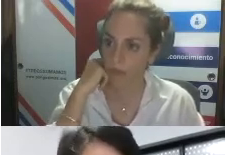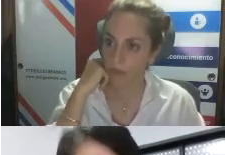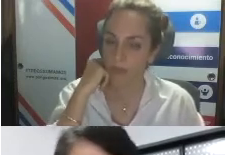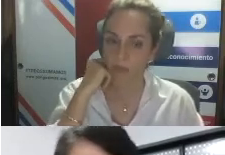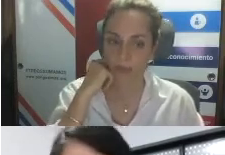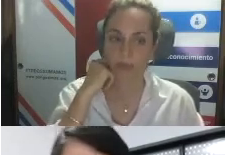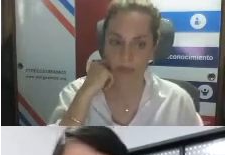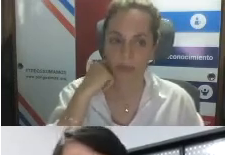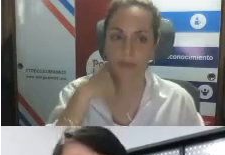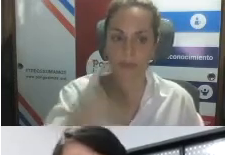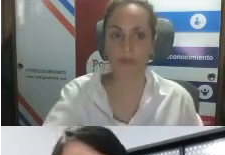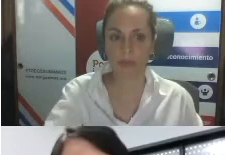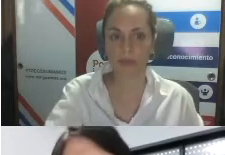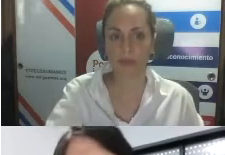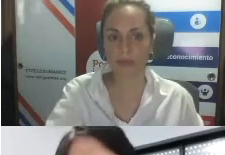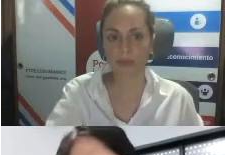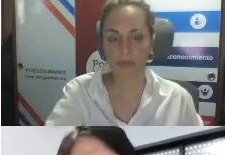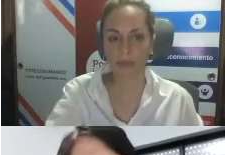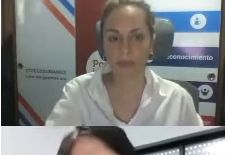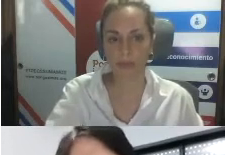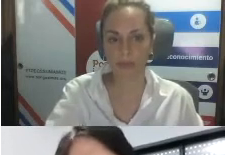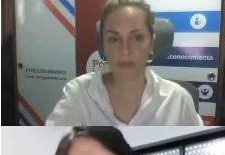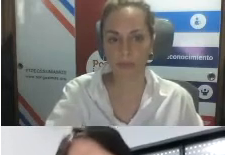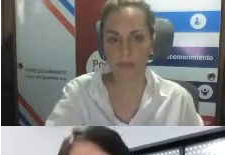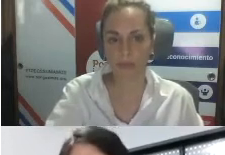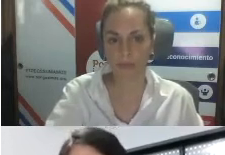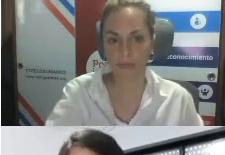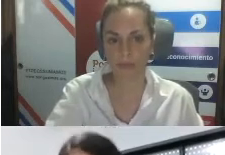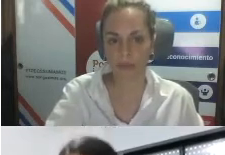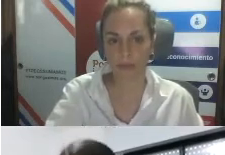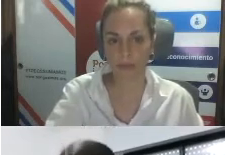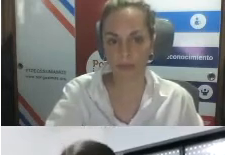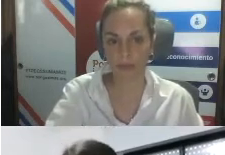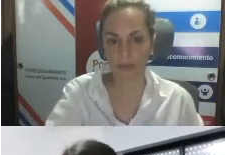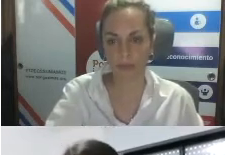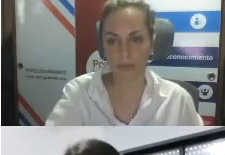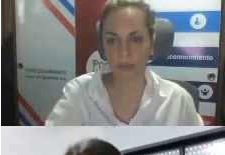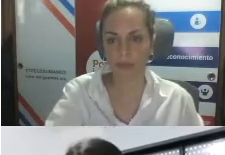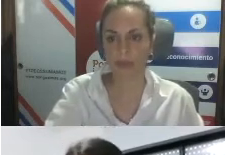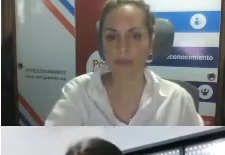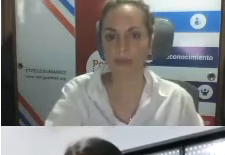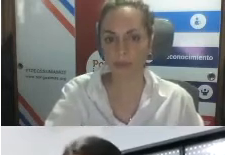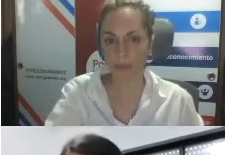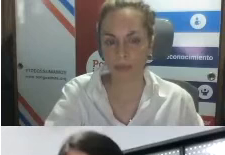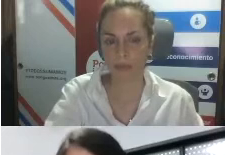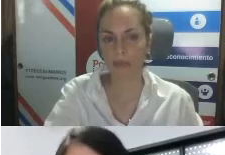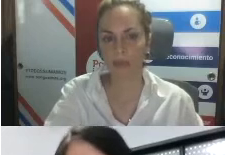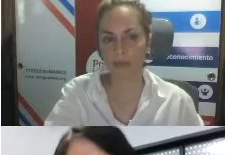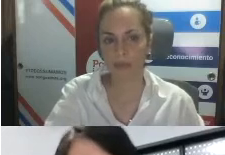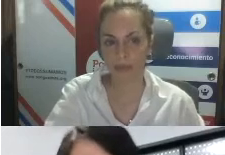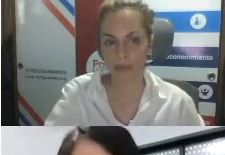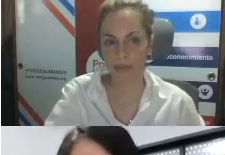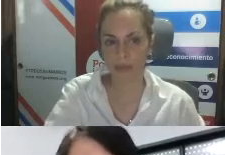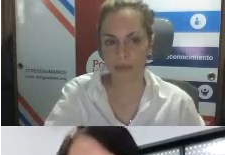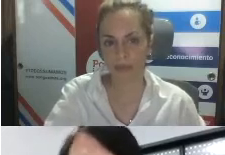fomentar la participación de las personas también implica compartir que bueno como la